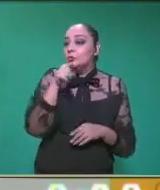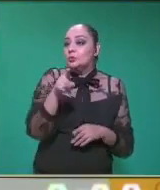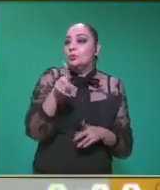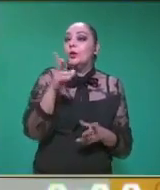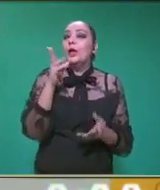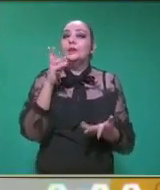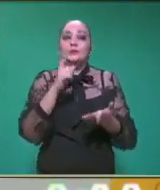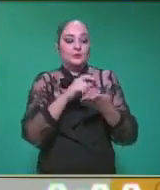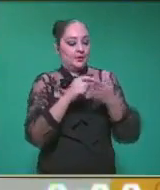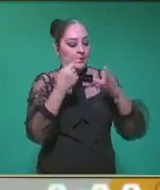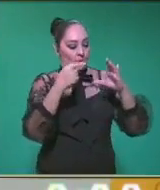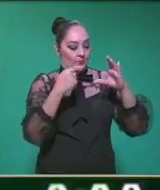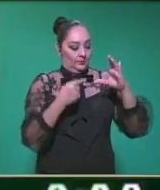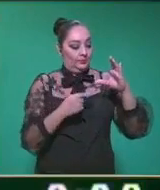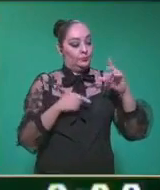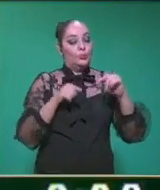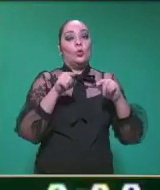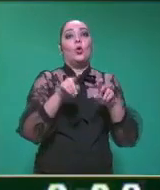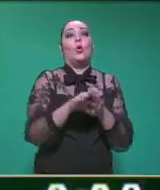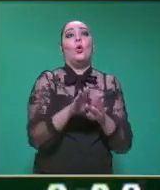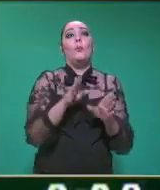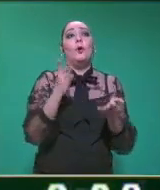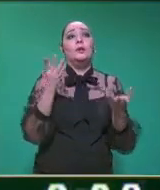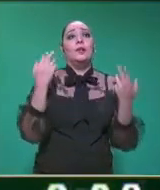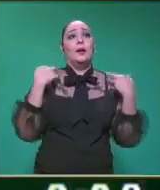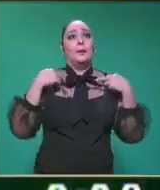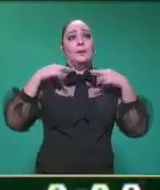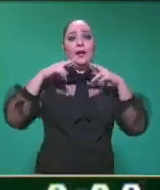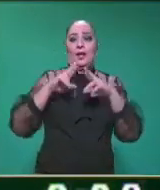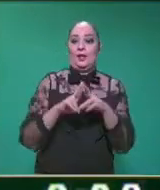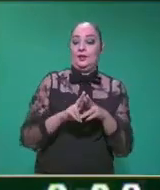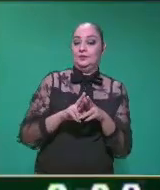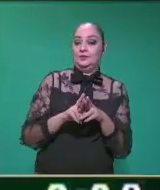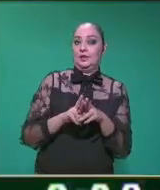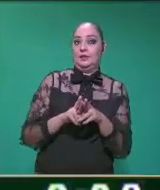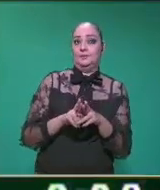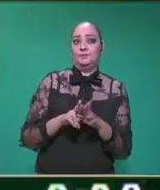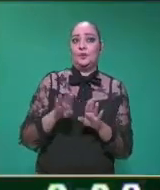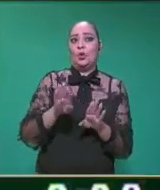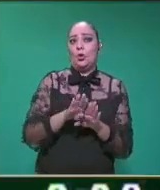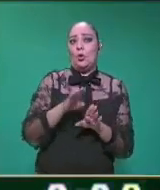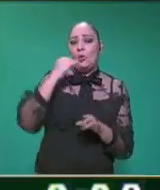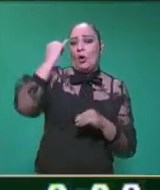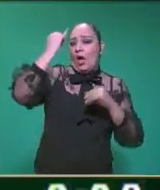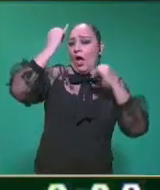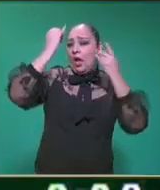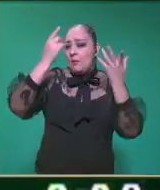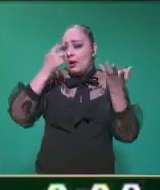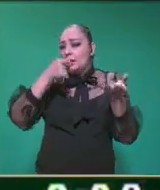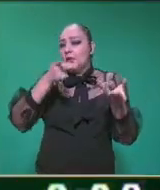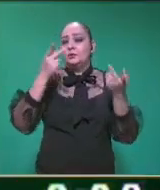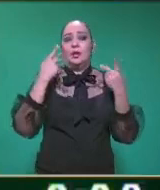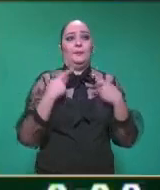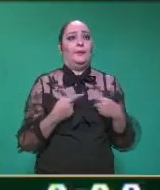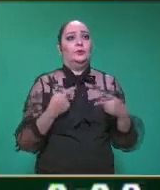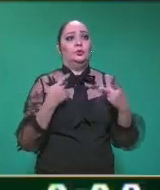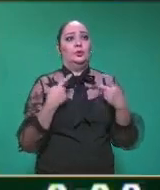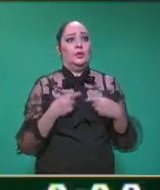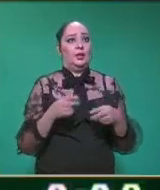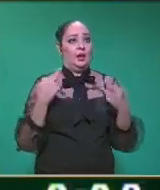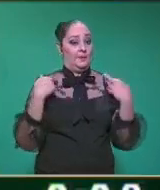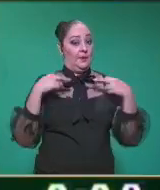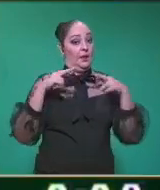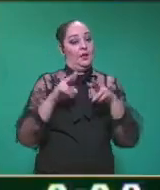ahí en comentarios. Van a ir poniendo cómo es físicamente y cómo se imaginan que es la personalidad de la